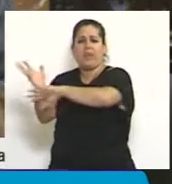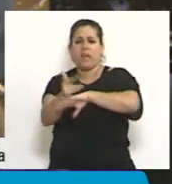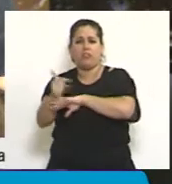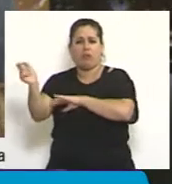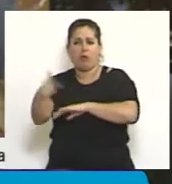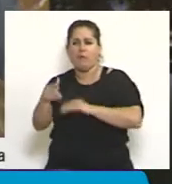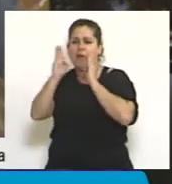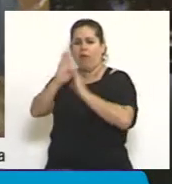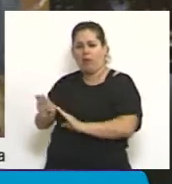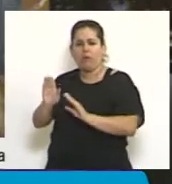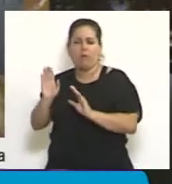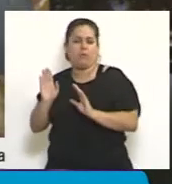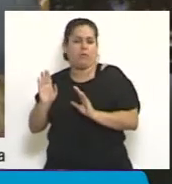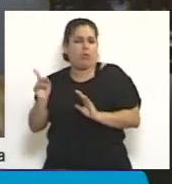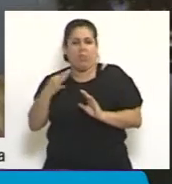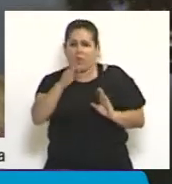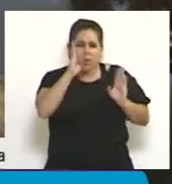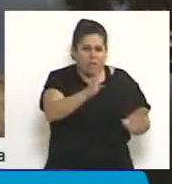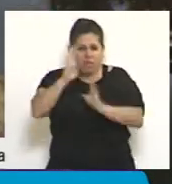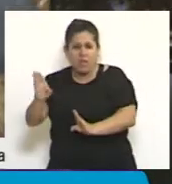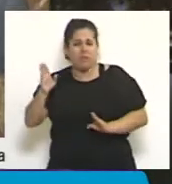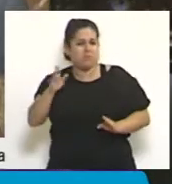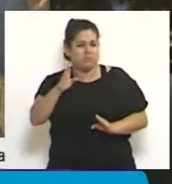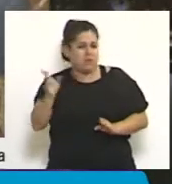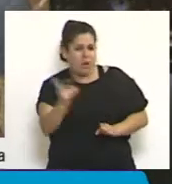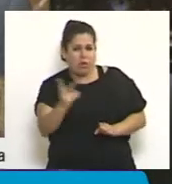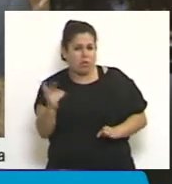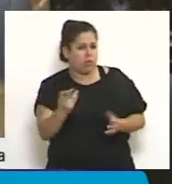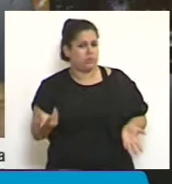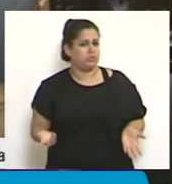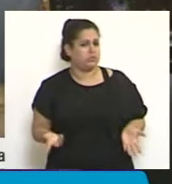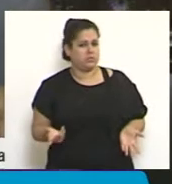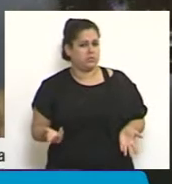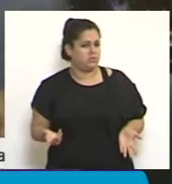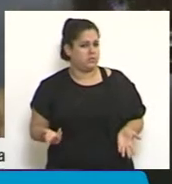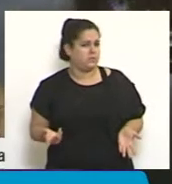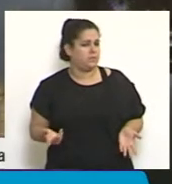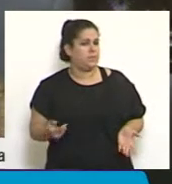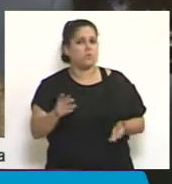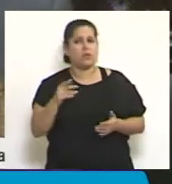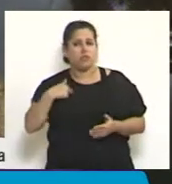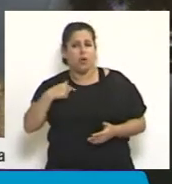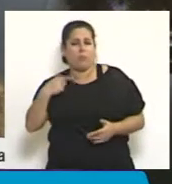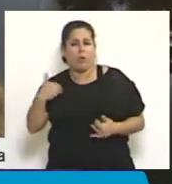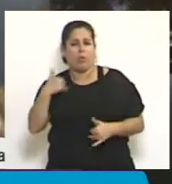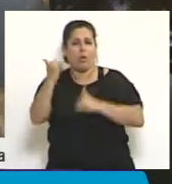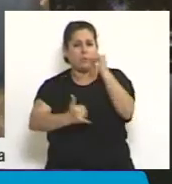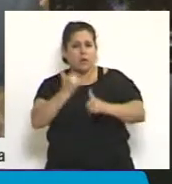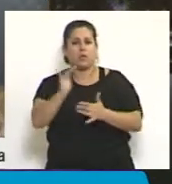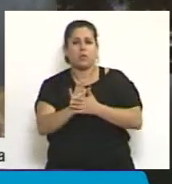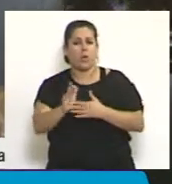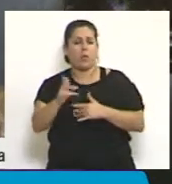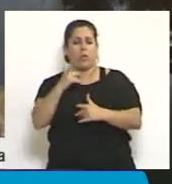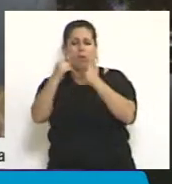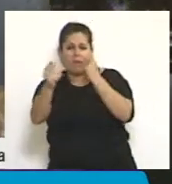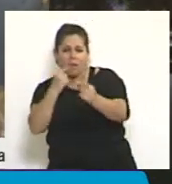La experiencia también continúa, y les puedo decir, a través de los reclamos constantes y de las marchas de las